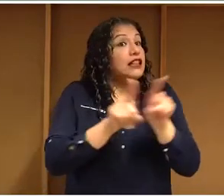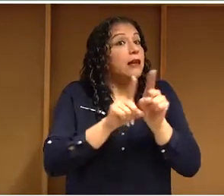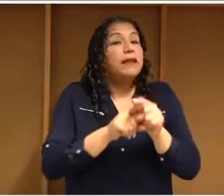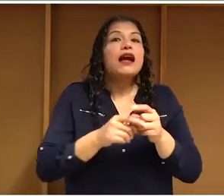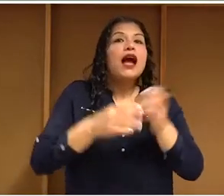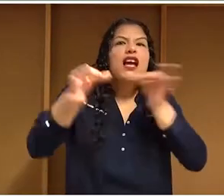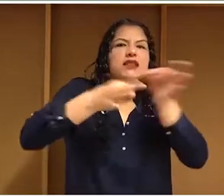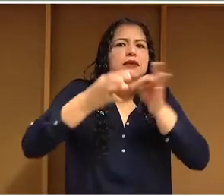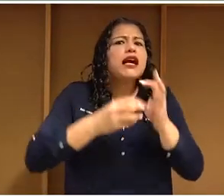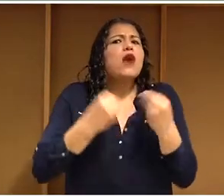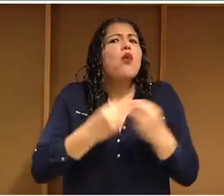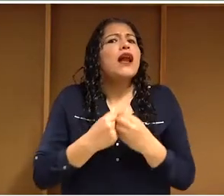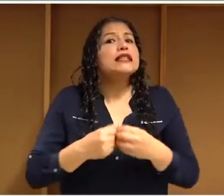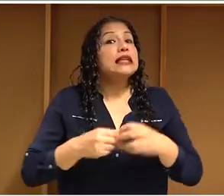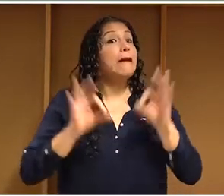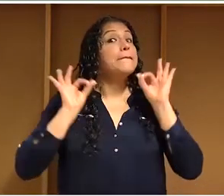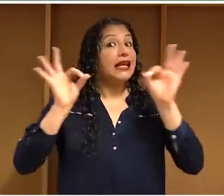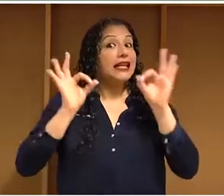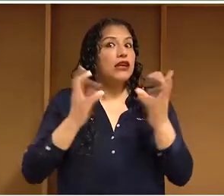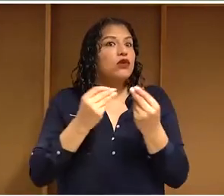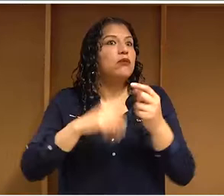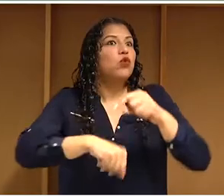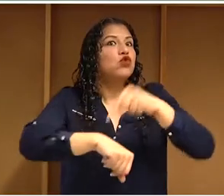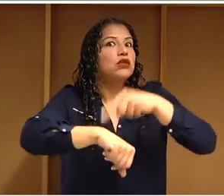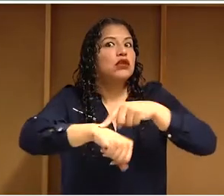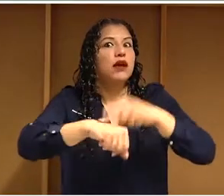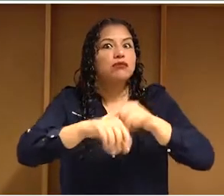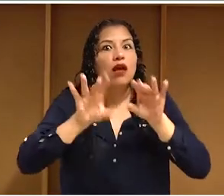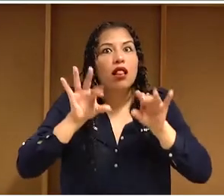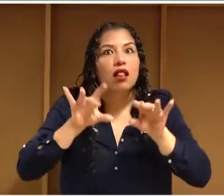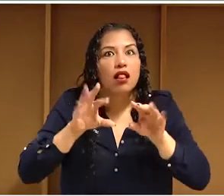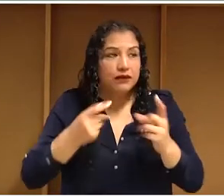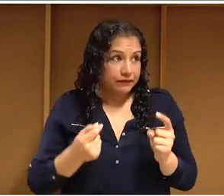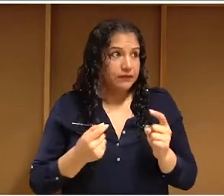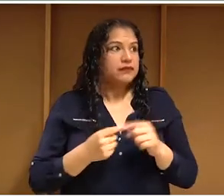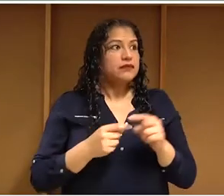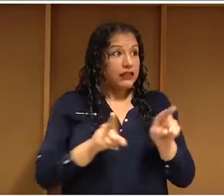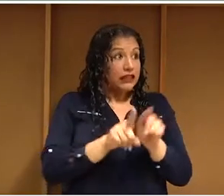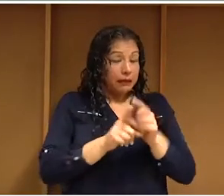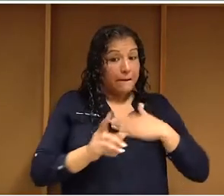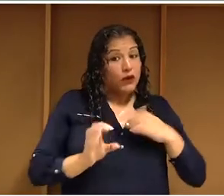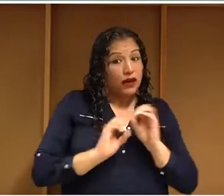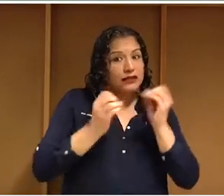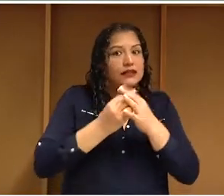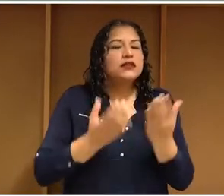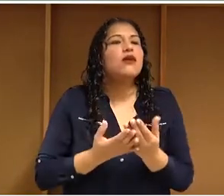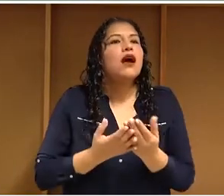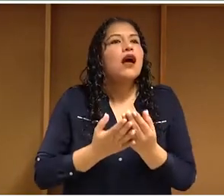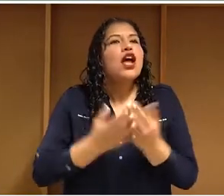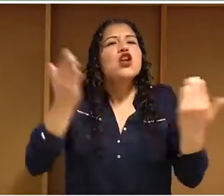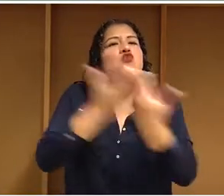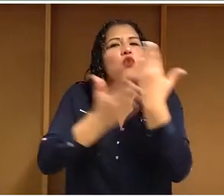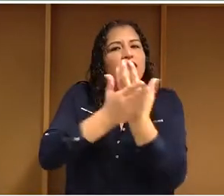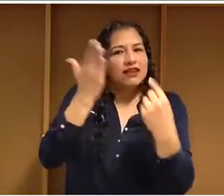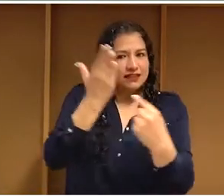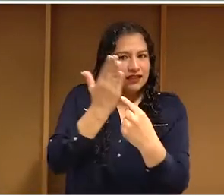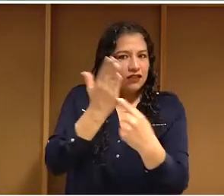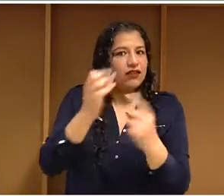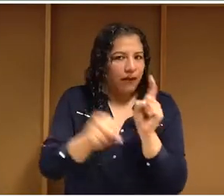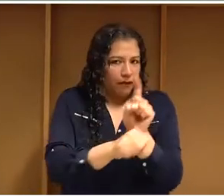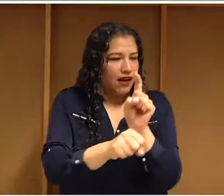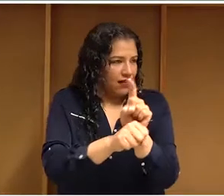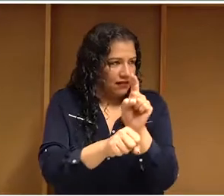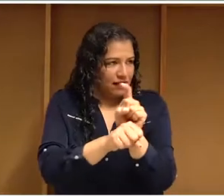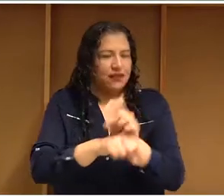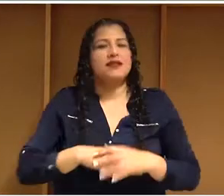los que estos pueden estar expuestos. Y también desarrollamos tecnología, porque creemos que es la cúspide de la pirámide de nuestro